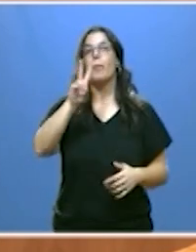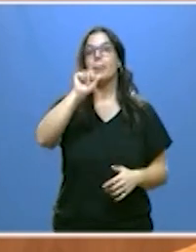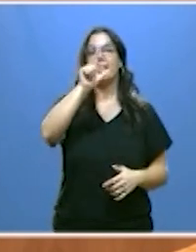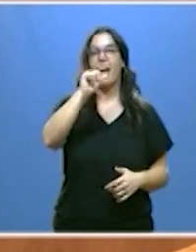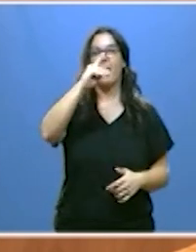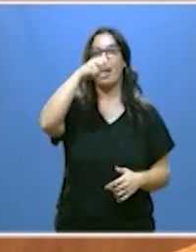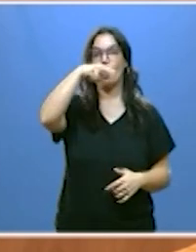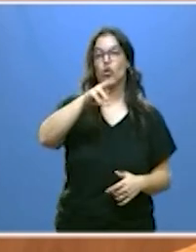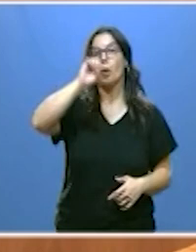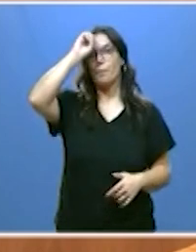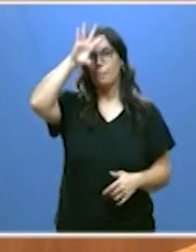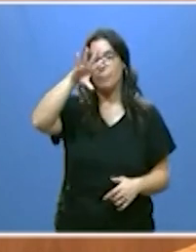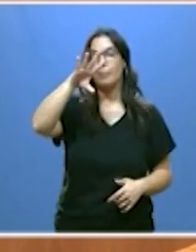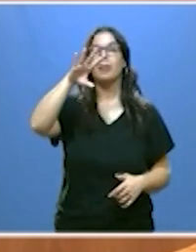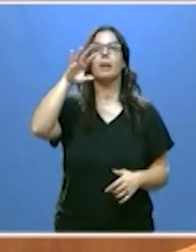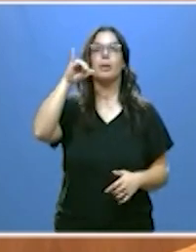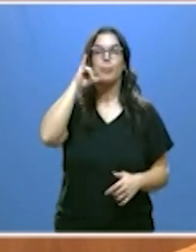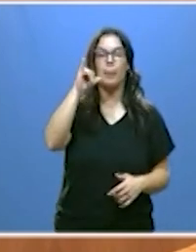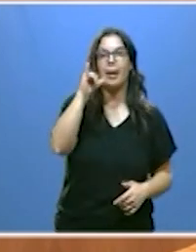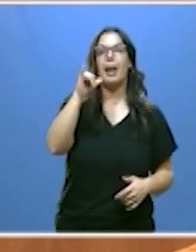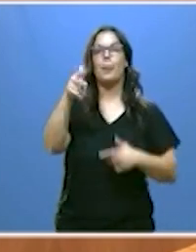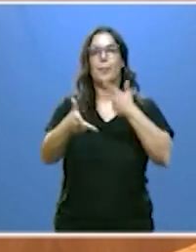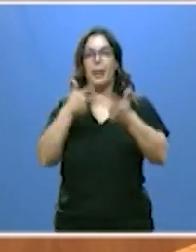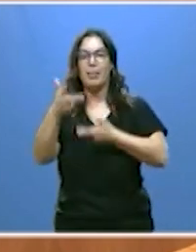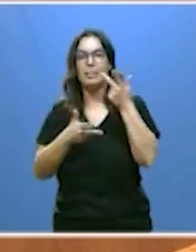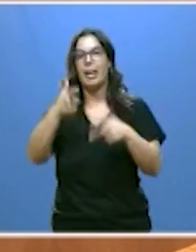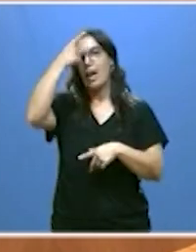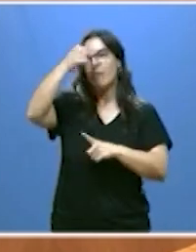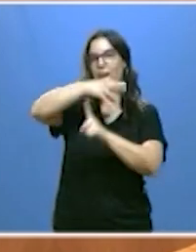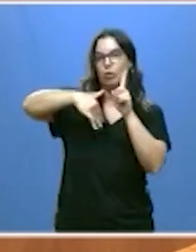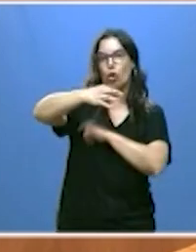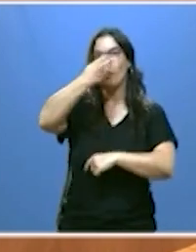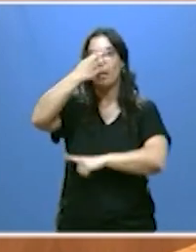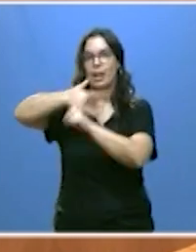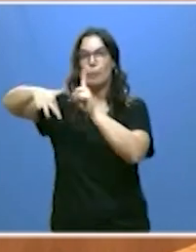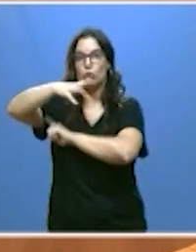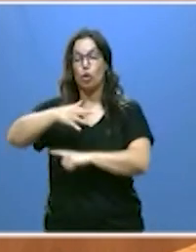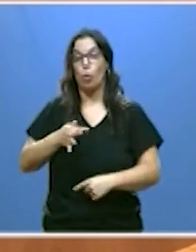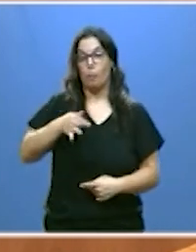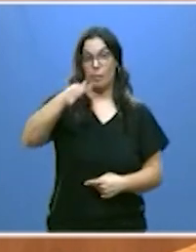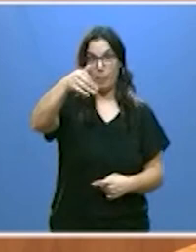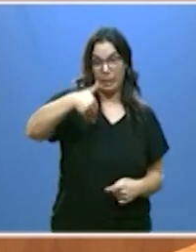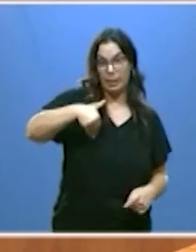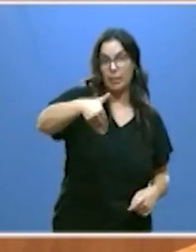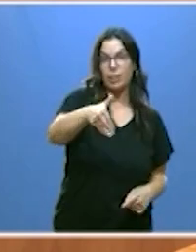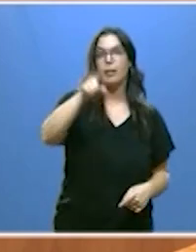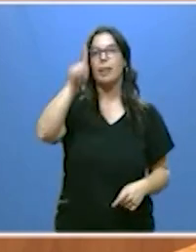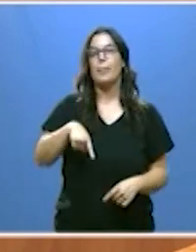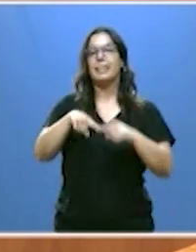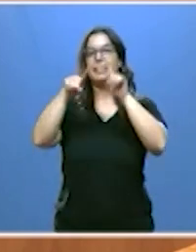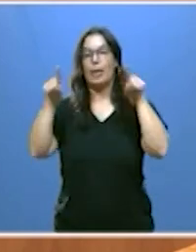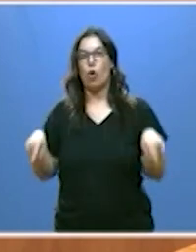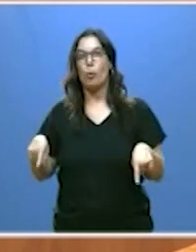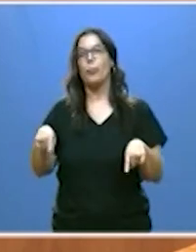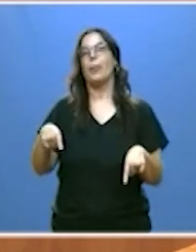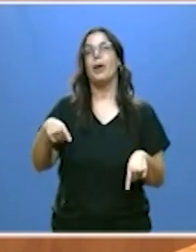Béjar, Benavente, Ávila y su entorno, Medina del Campo y su entorno, a los que sumaremos el de Segovia, el